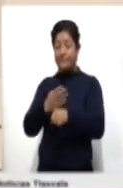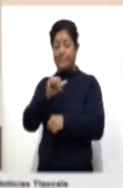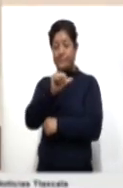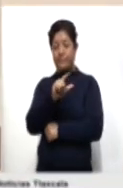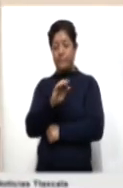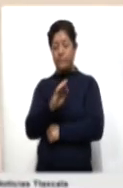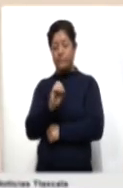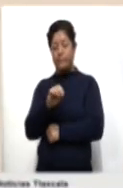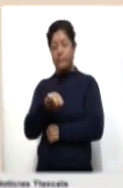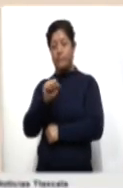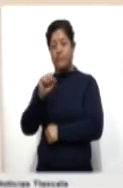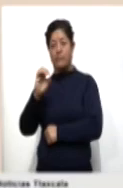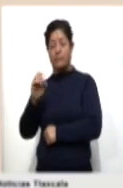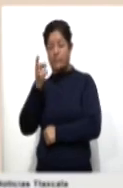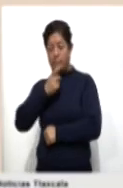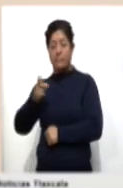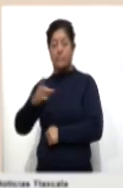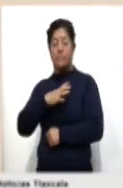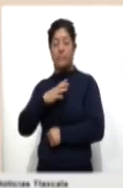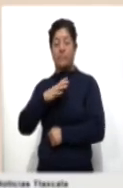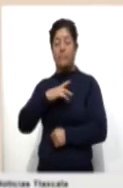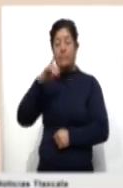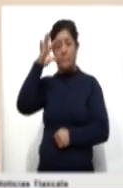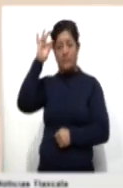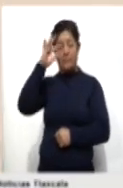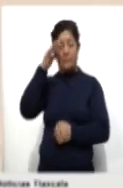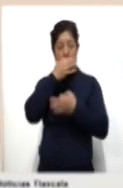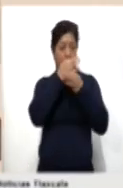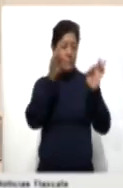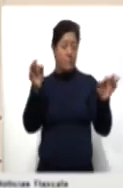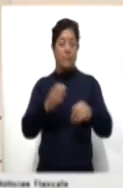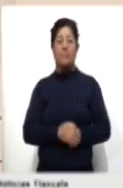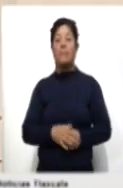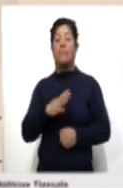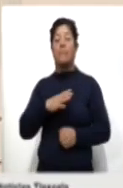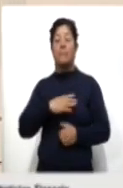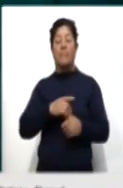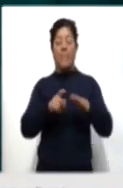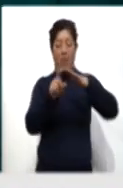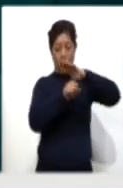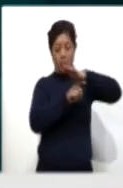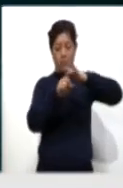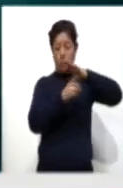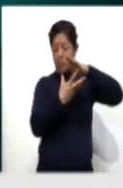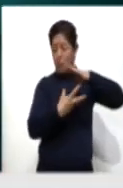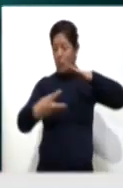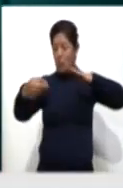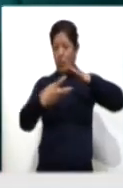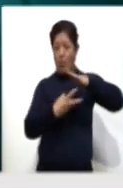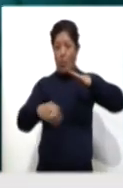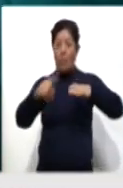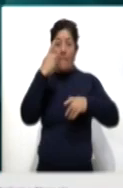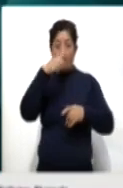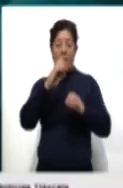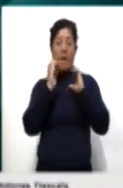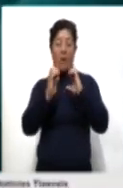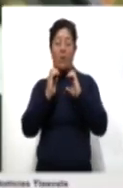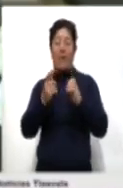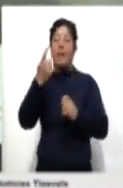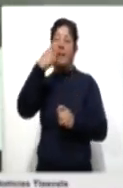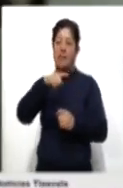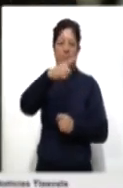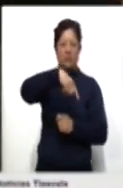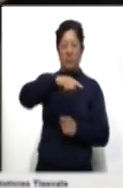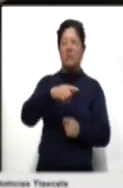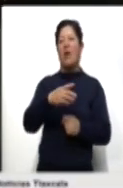Carmona Vega, indicó que la indicación del gobernador Marco Mena fue digitalizar todos los procesos a efecto de evitar una mayor movilización